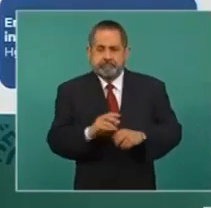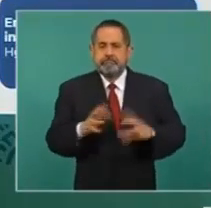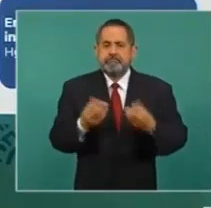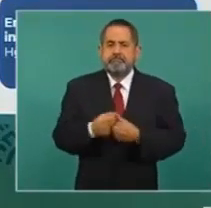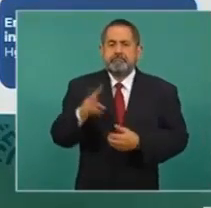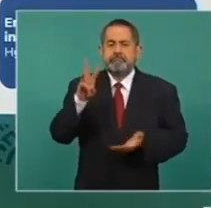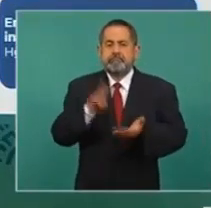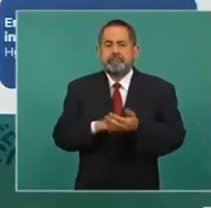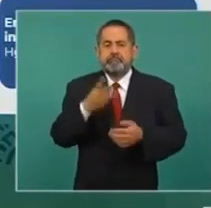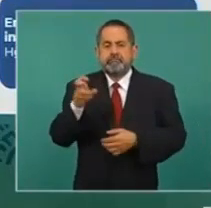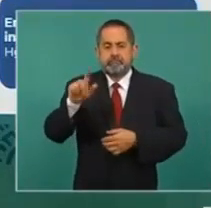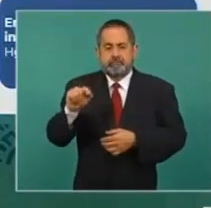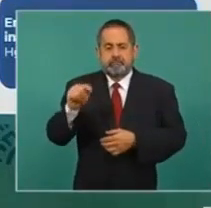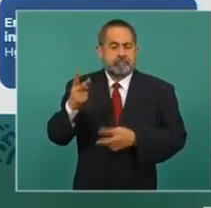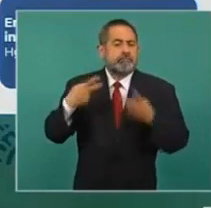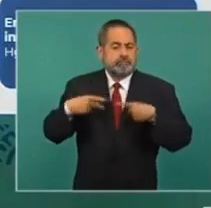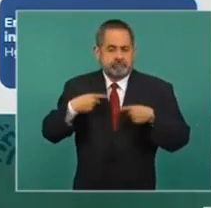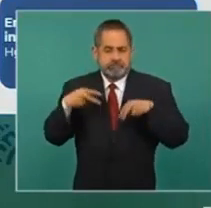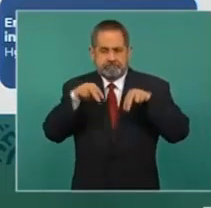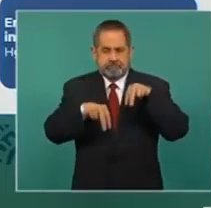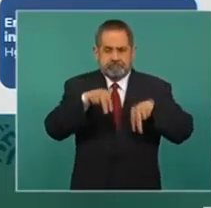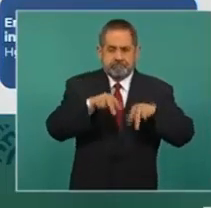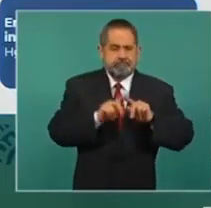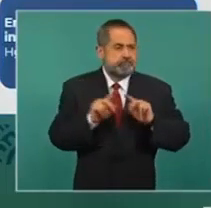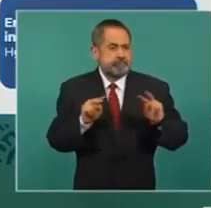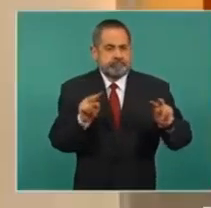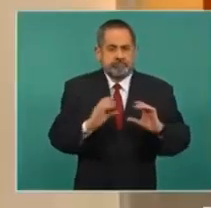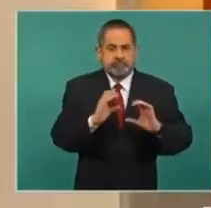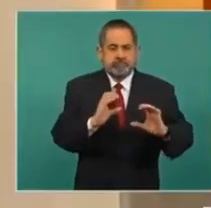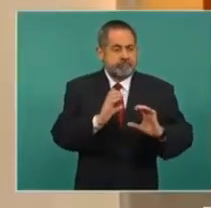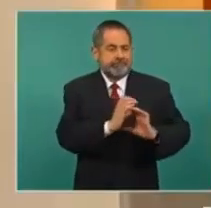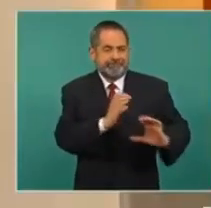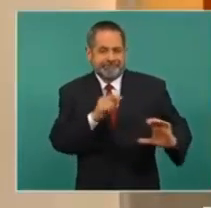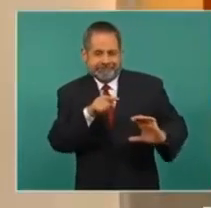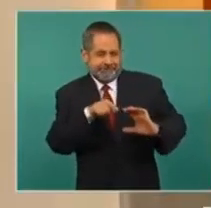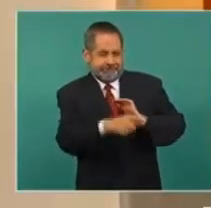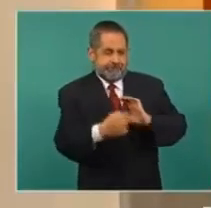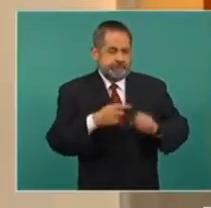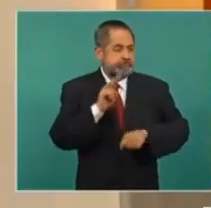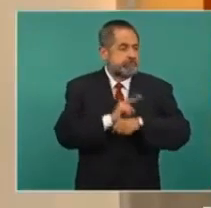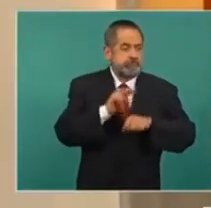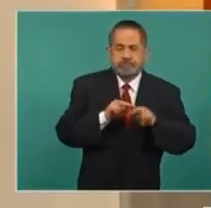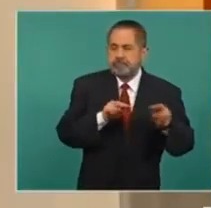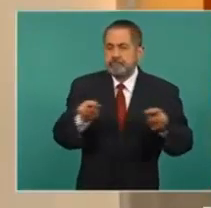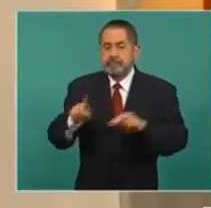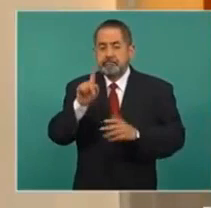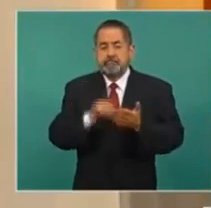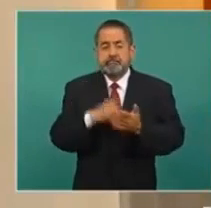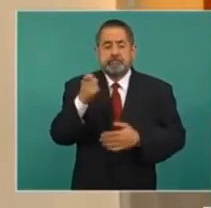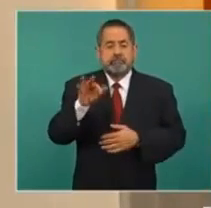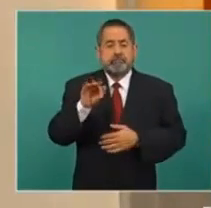.372 hombres dándole seguridad a 6 ductos prioritarios con 1.148 kilómetros.